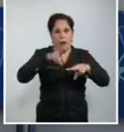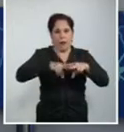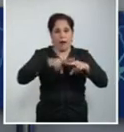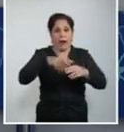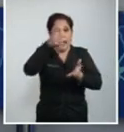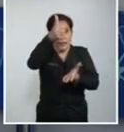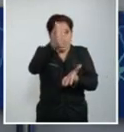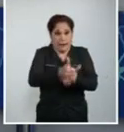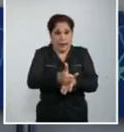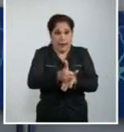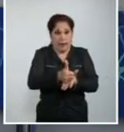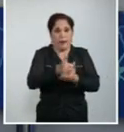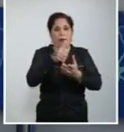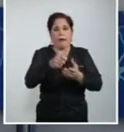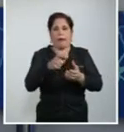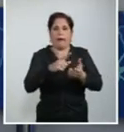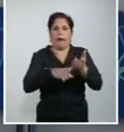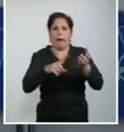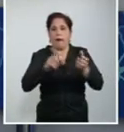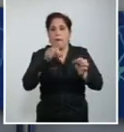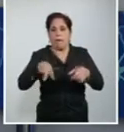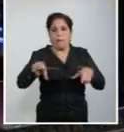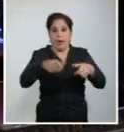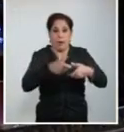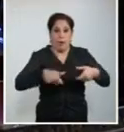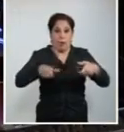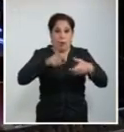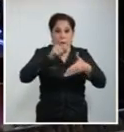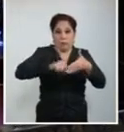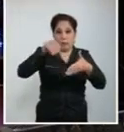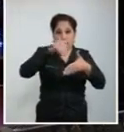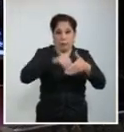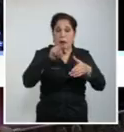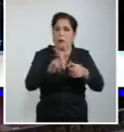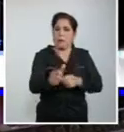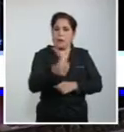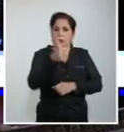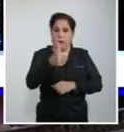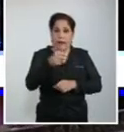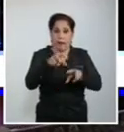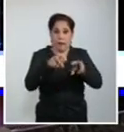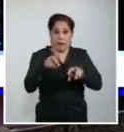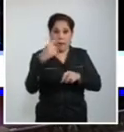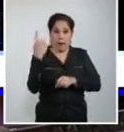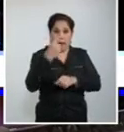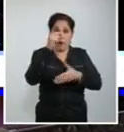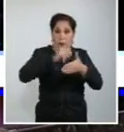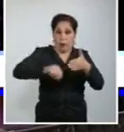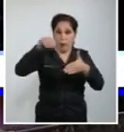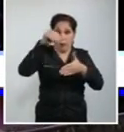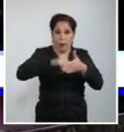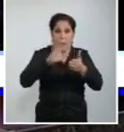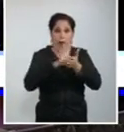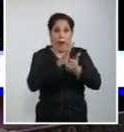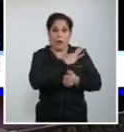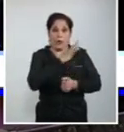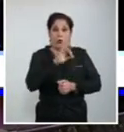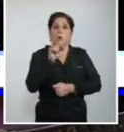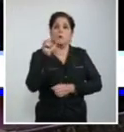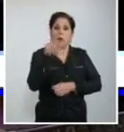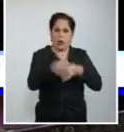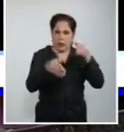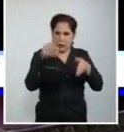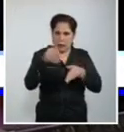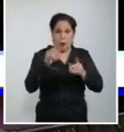institucional de este órgano del Estado. Al encuentro asistió el presidente de la Asamblea Nacional del Poder Popular, Esteban Lazo Hernández.